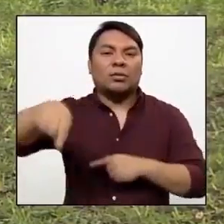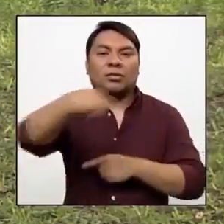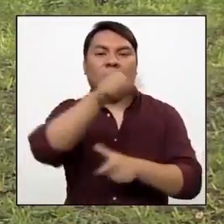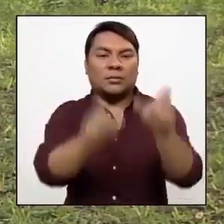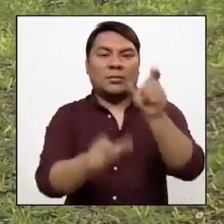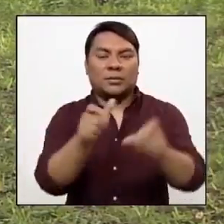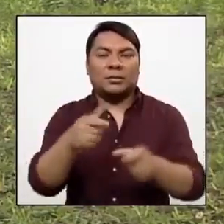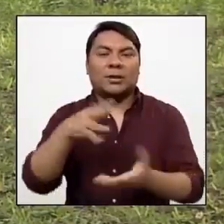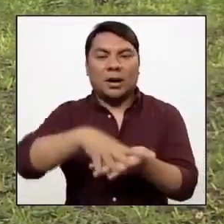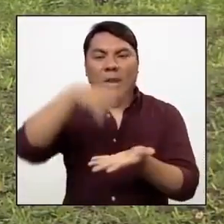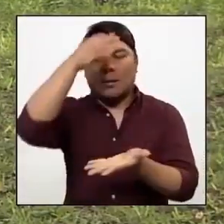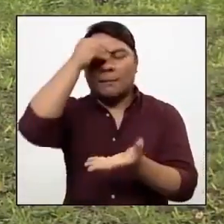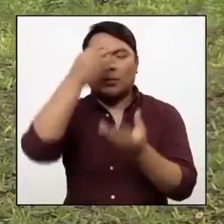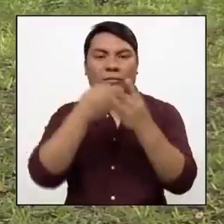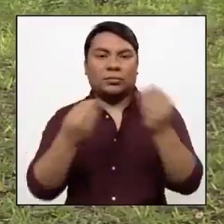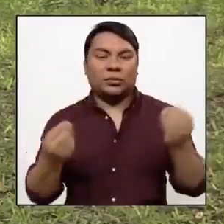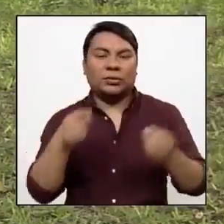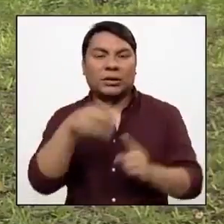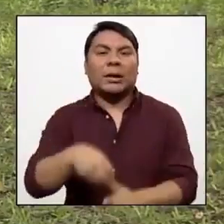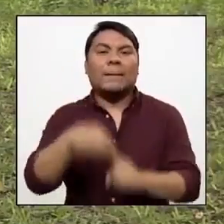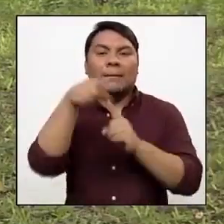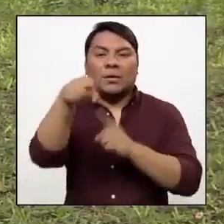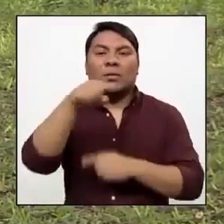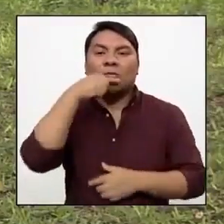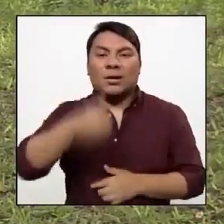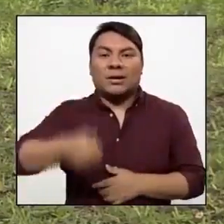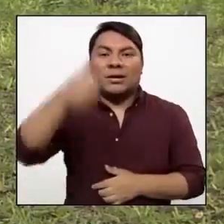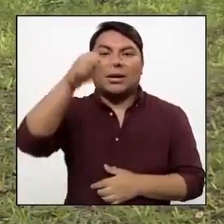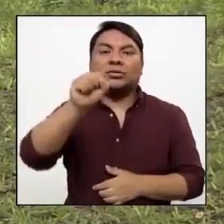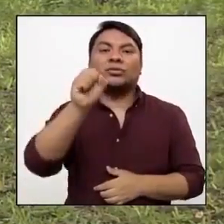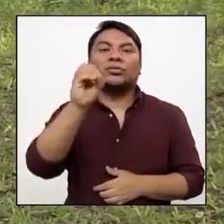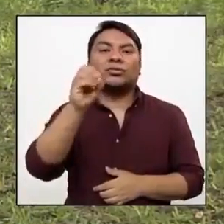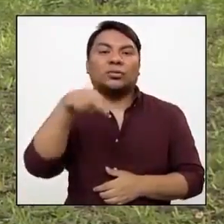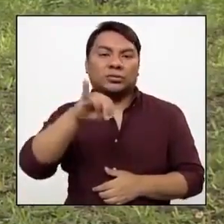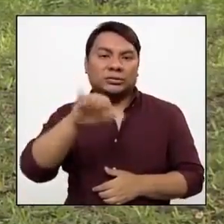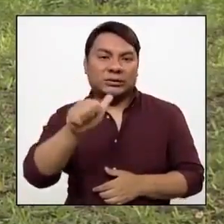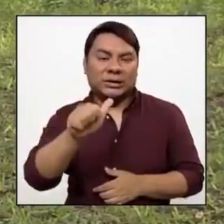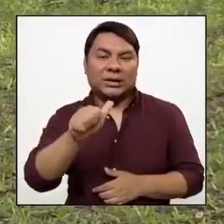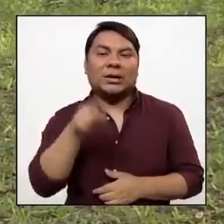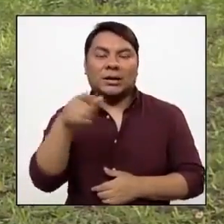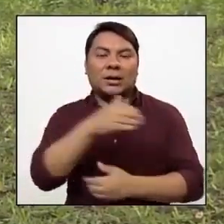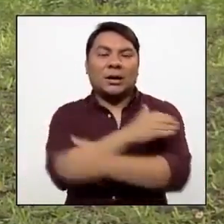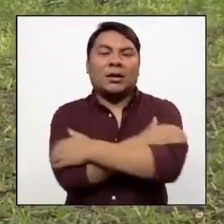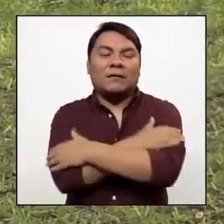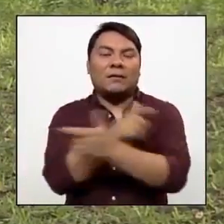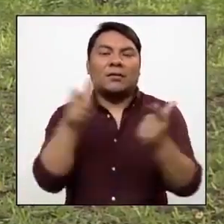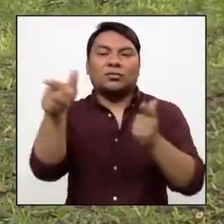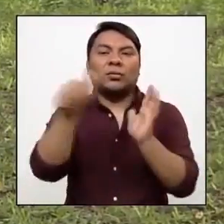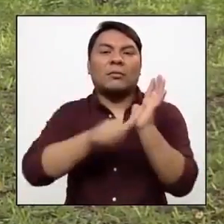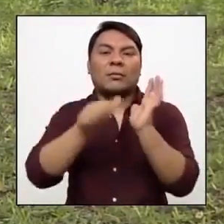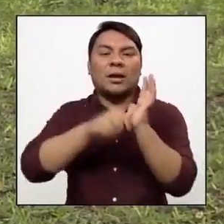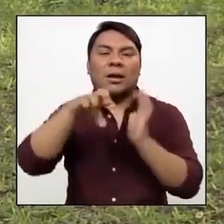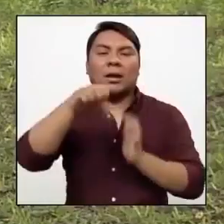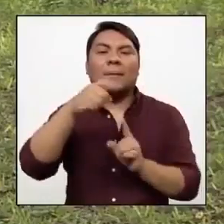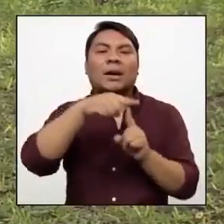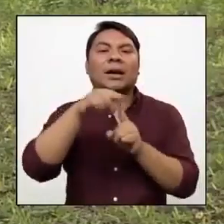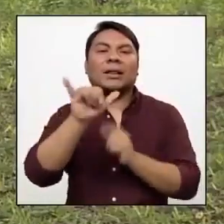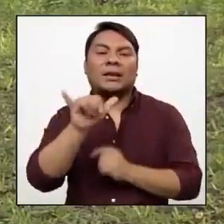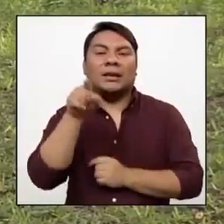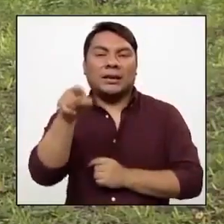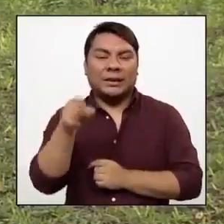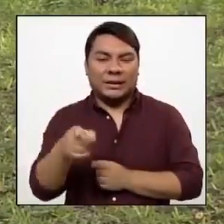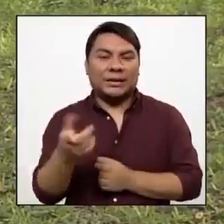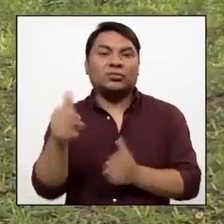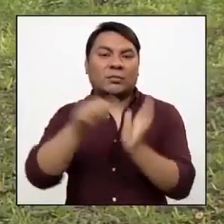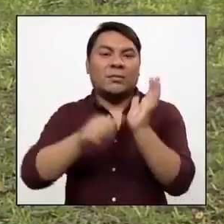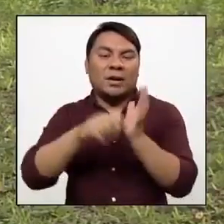aprendiendo mucho. Tiene especial a Sonia de la Fuente, la directora. Tiene un abrazo grande a su hermana Patty. Ella es una persona